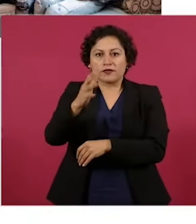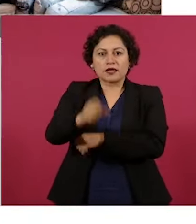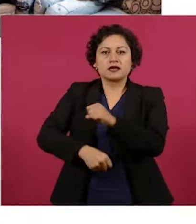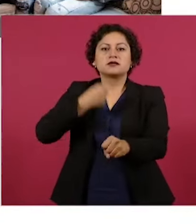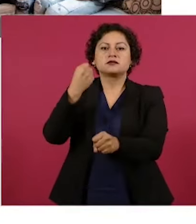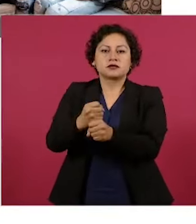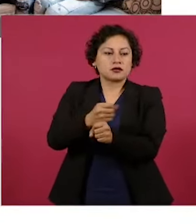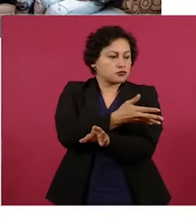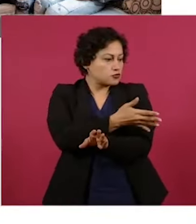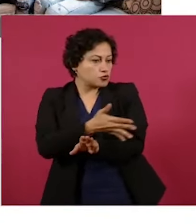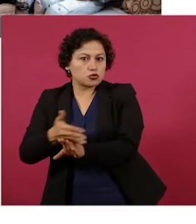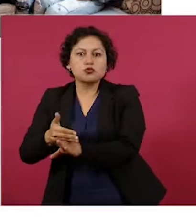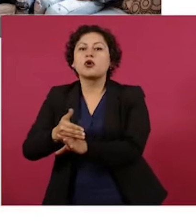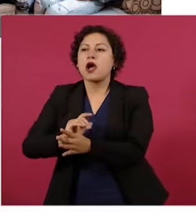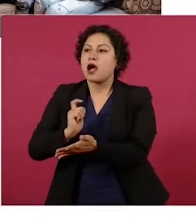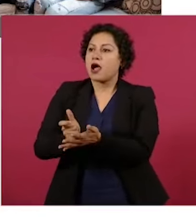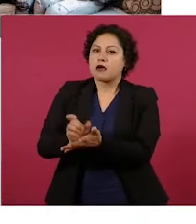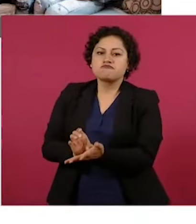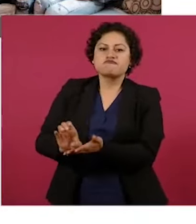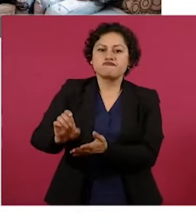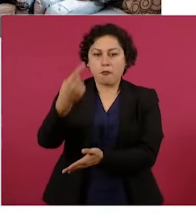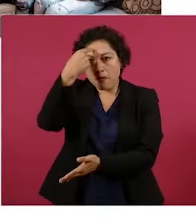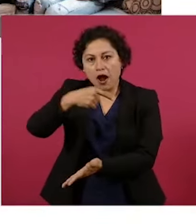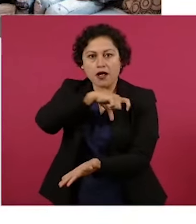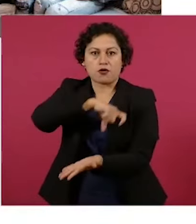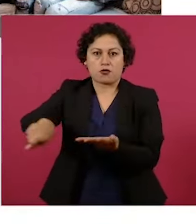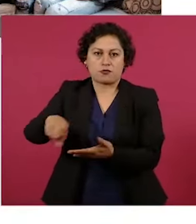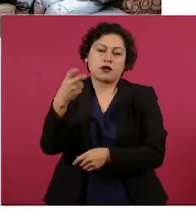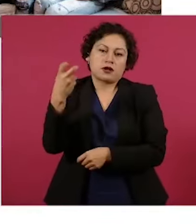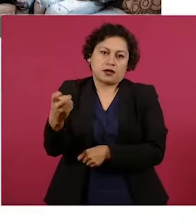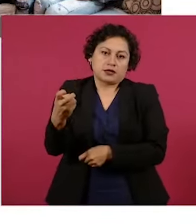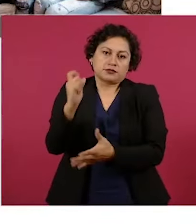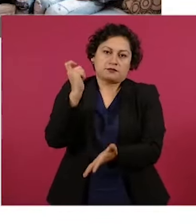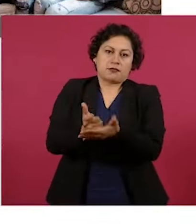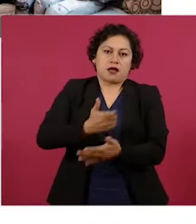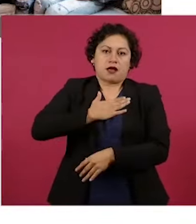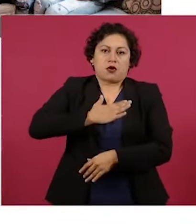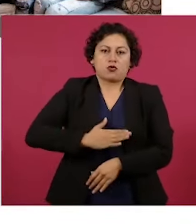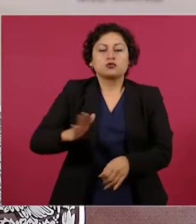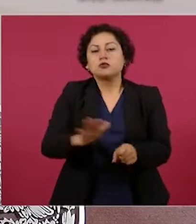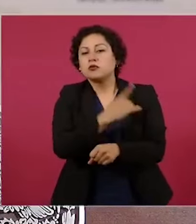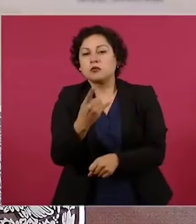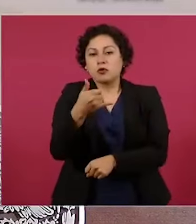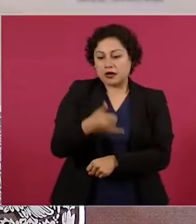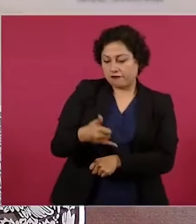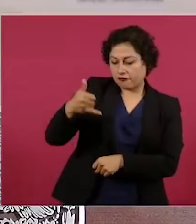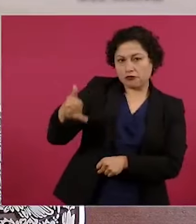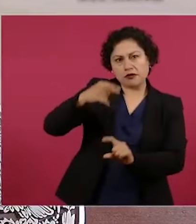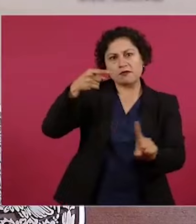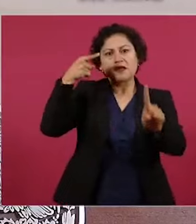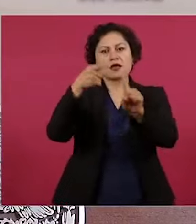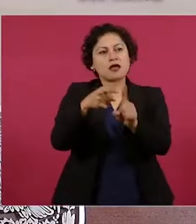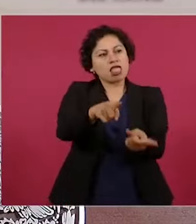rentas que haya pagado y teniendo un precio justo, porque el Infonavit no busca la especulación ni el